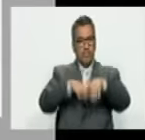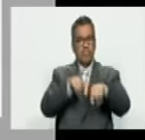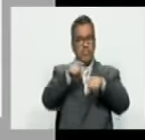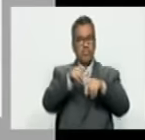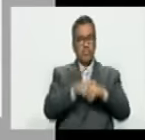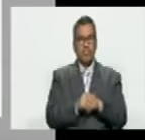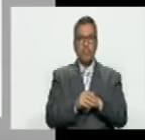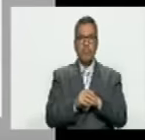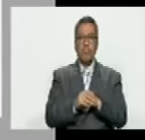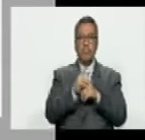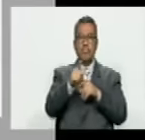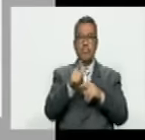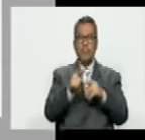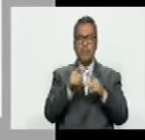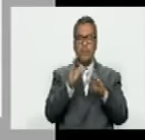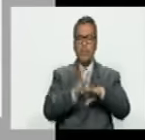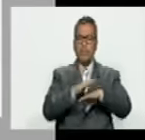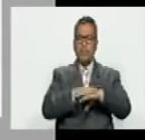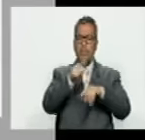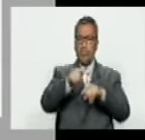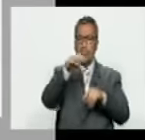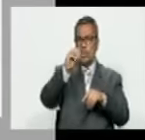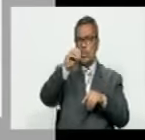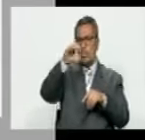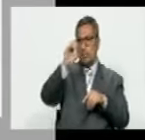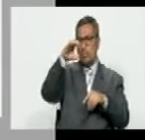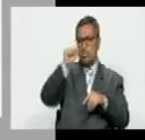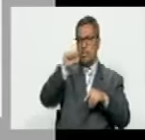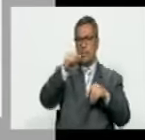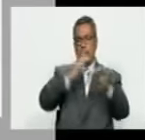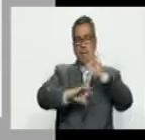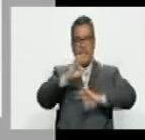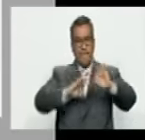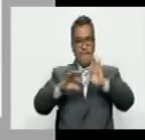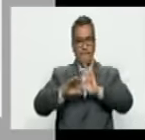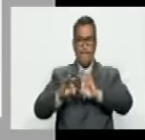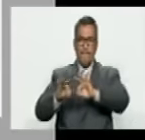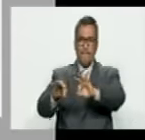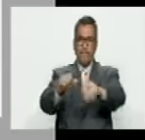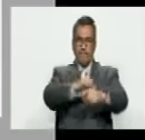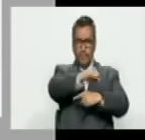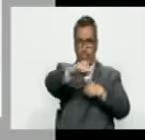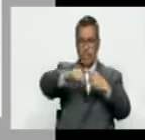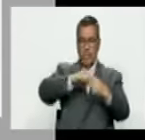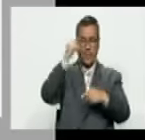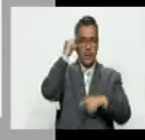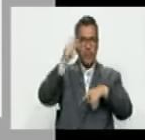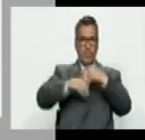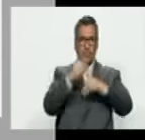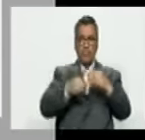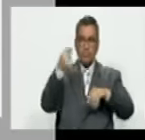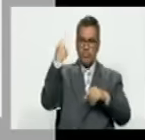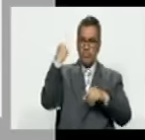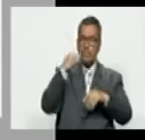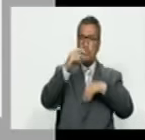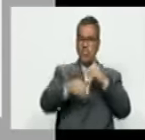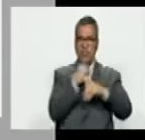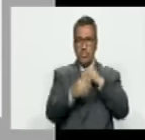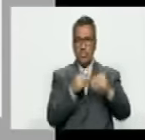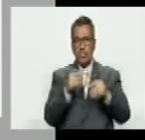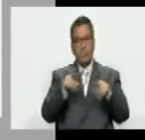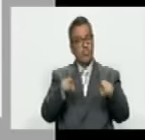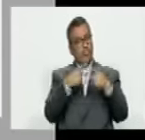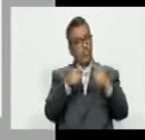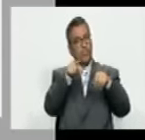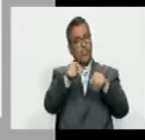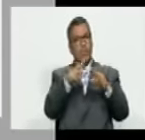tragedia es decir la OEA preparaba el ambiente externo y lo que hizo ayer la OEA era coordinar sincronizar